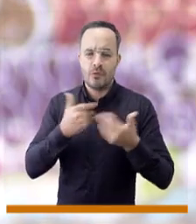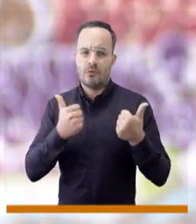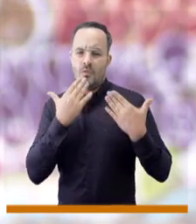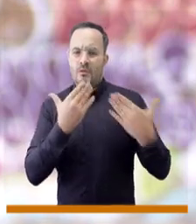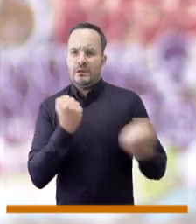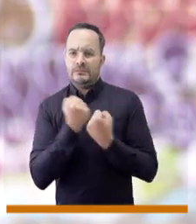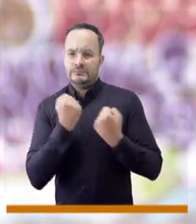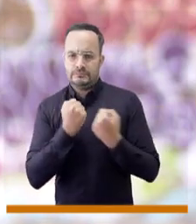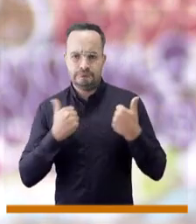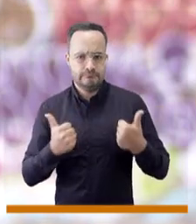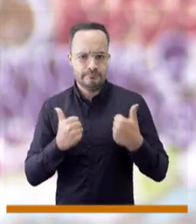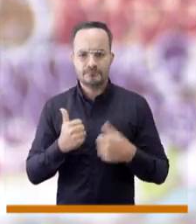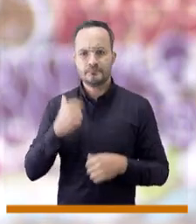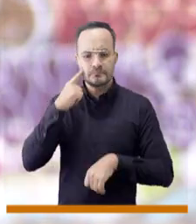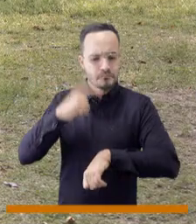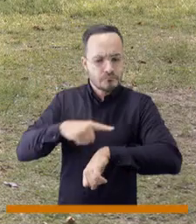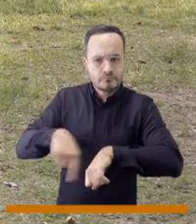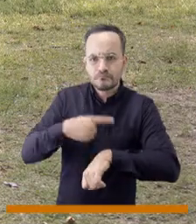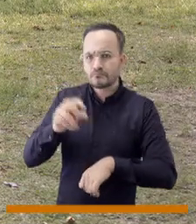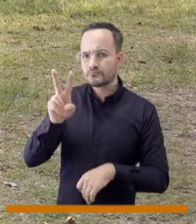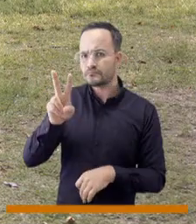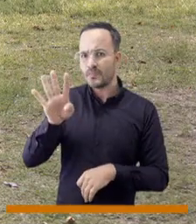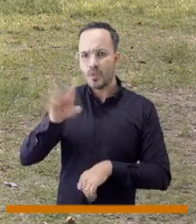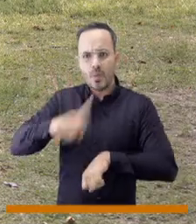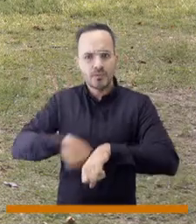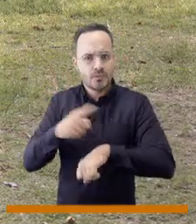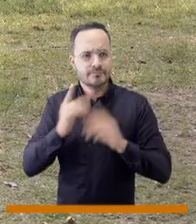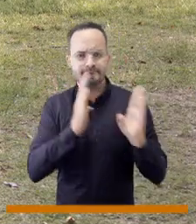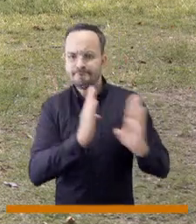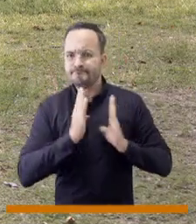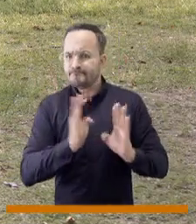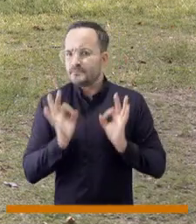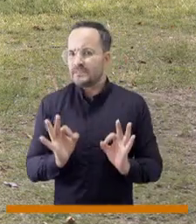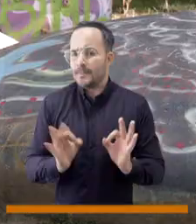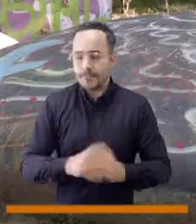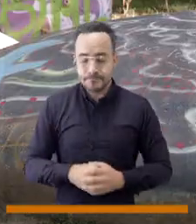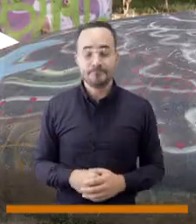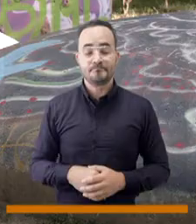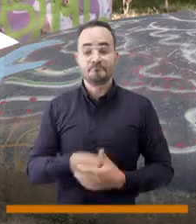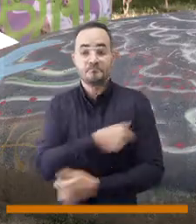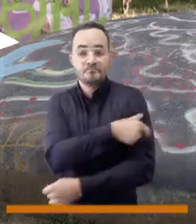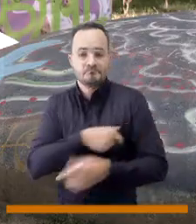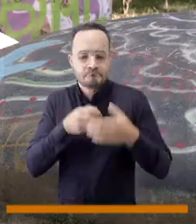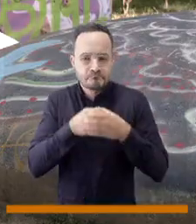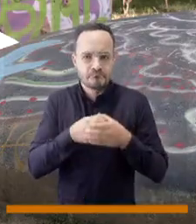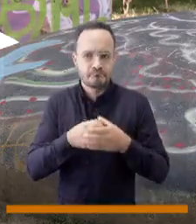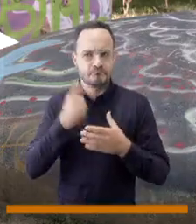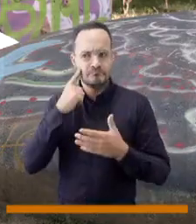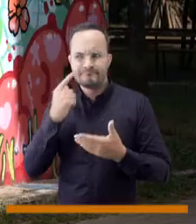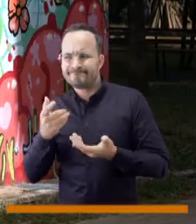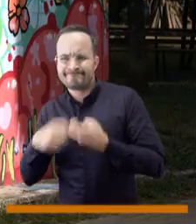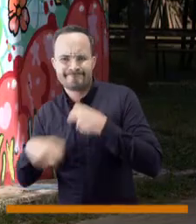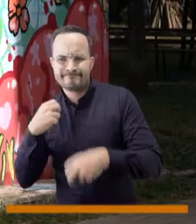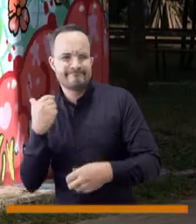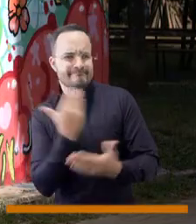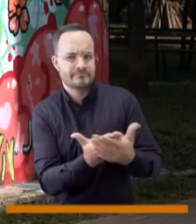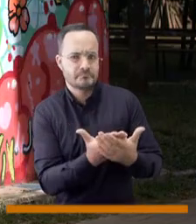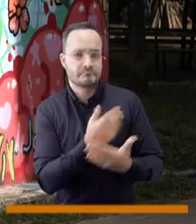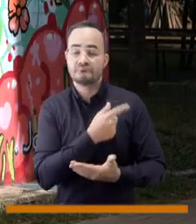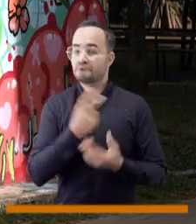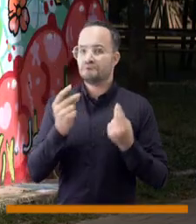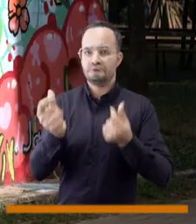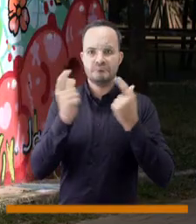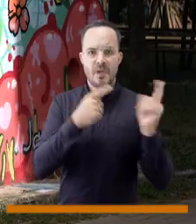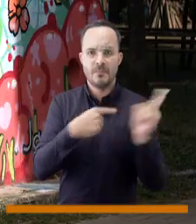verdad que tenemos contacto con estos concejales 24-7. En esta comisión se han hecho muchos acuerdos, por ejemplo, en el tema de